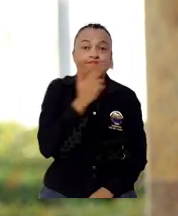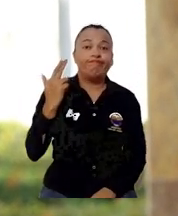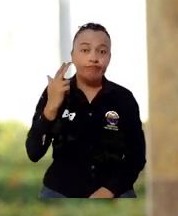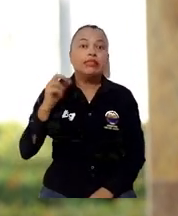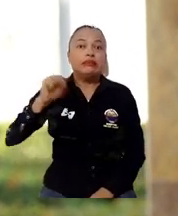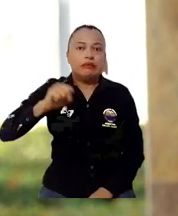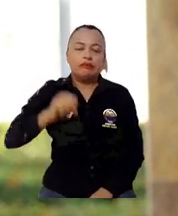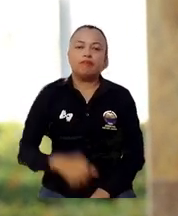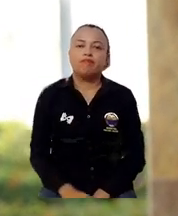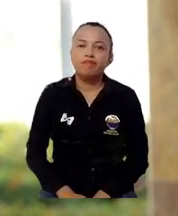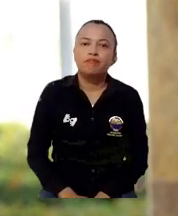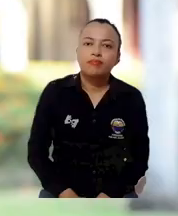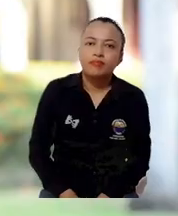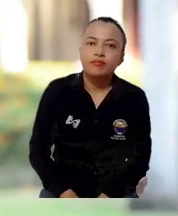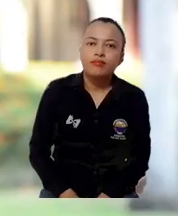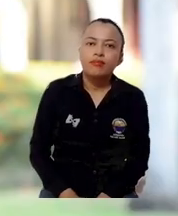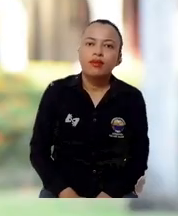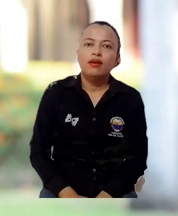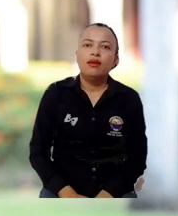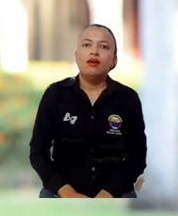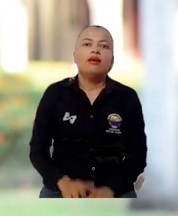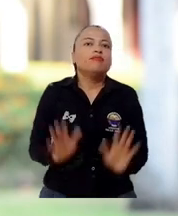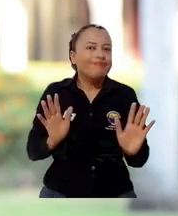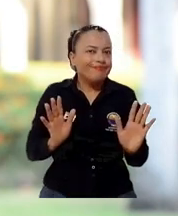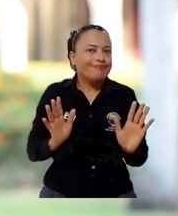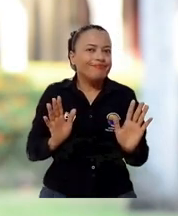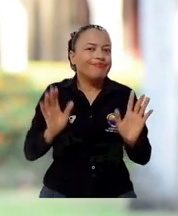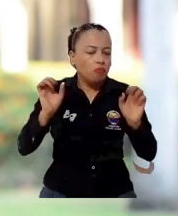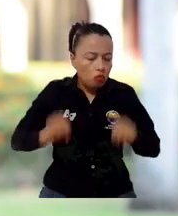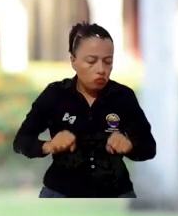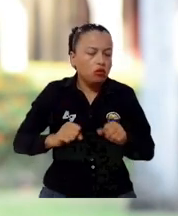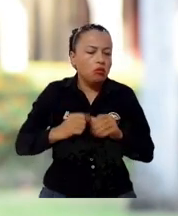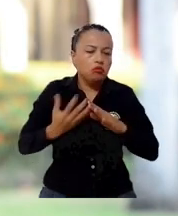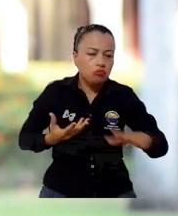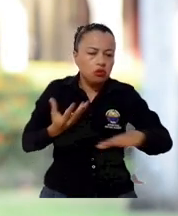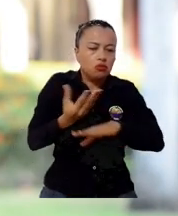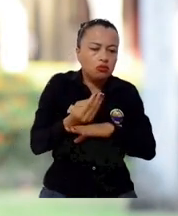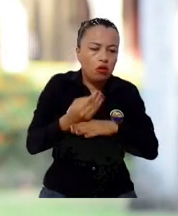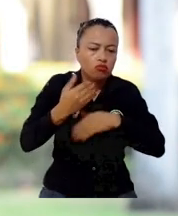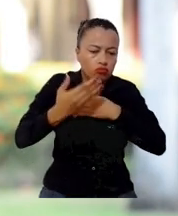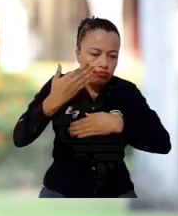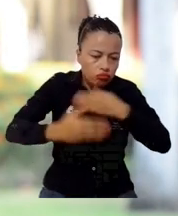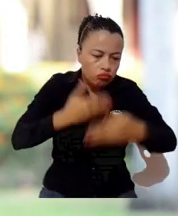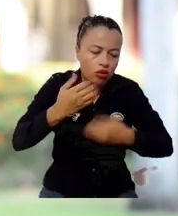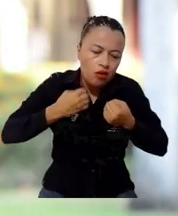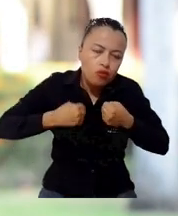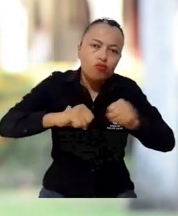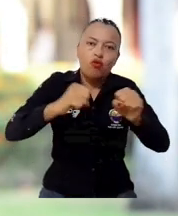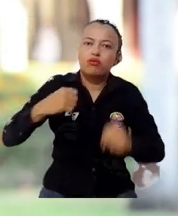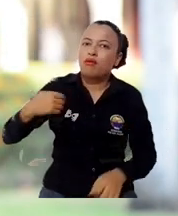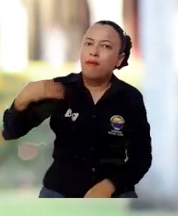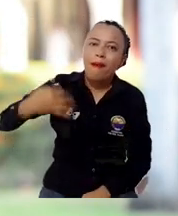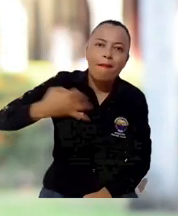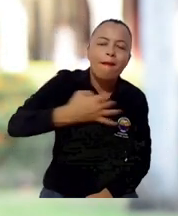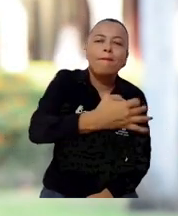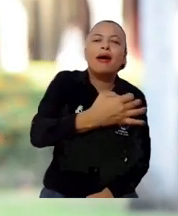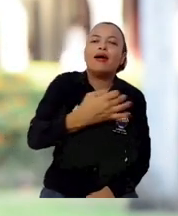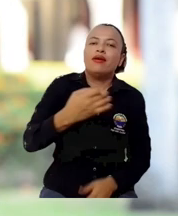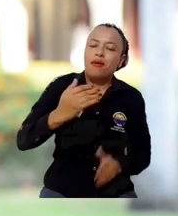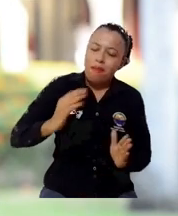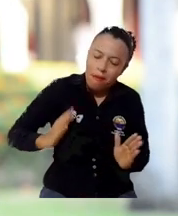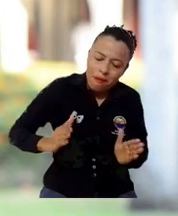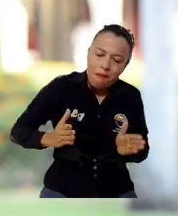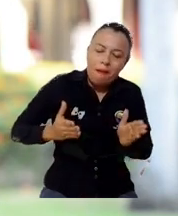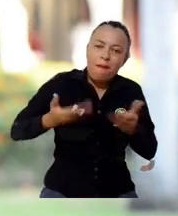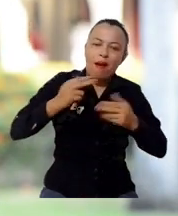muy comprometido en el tema. Indicutiblemente es el resultado de un esfuerzo que se hace todos los días por seguir mejorando,